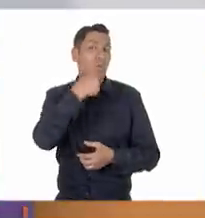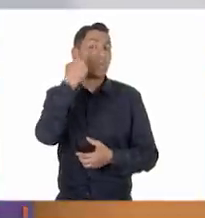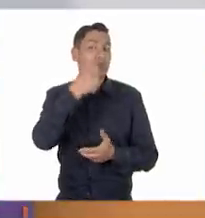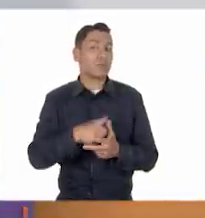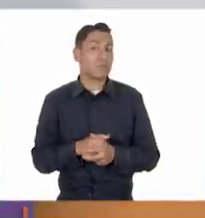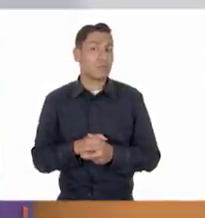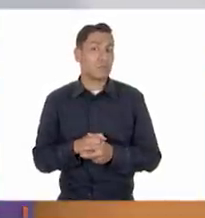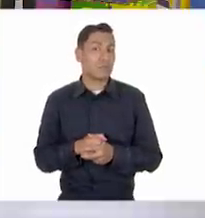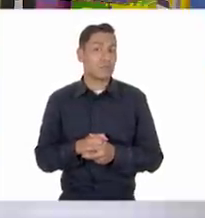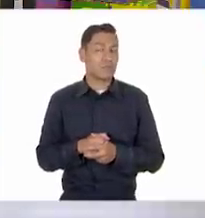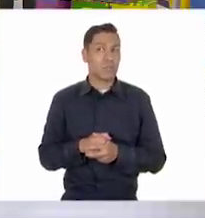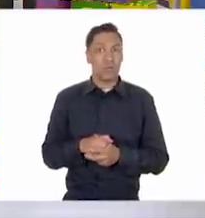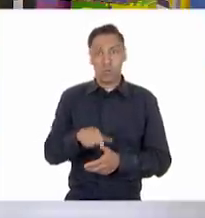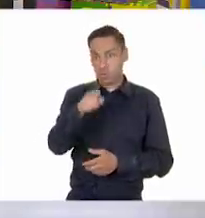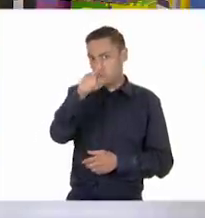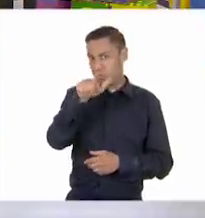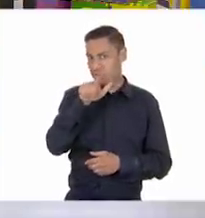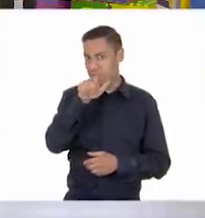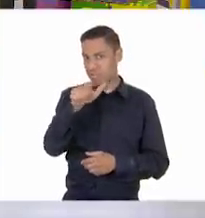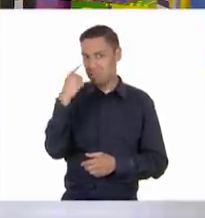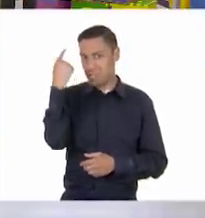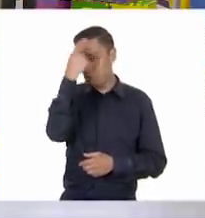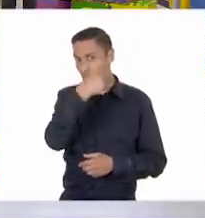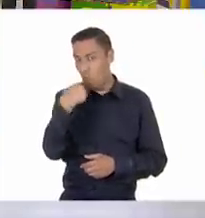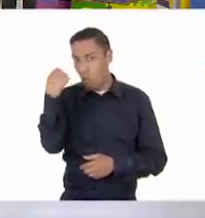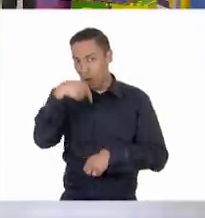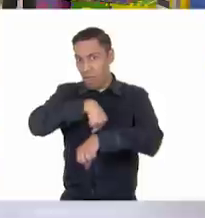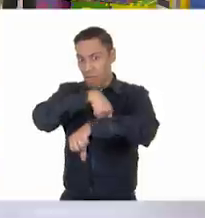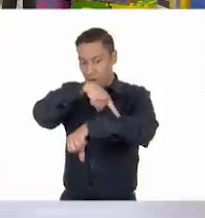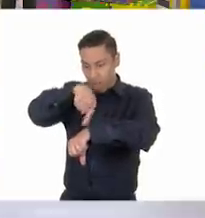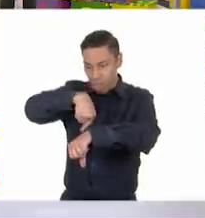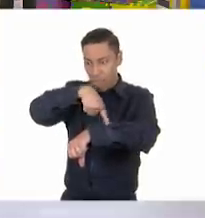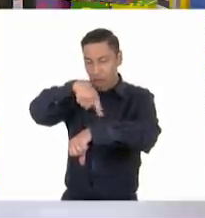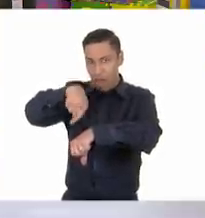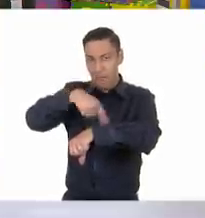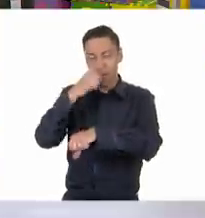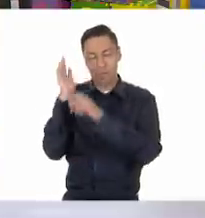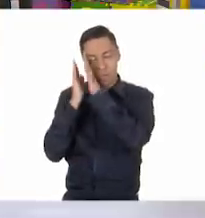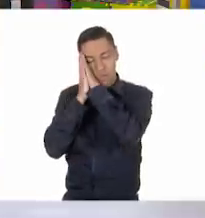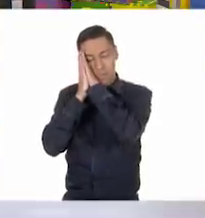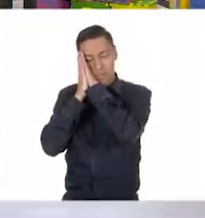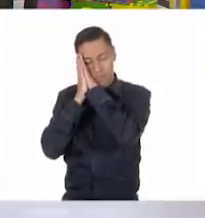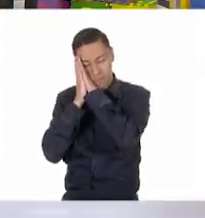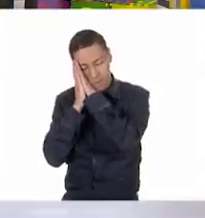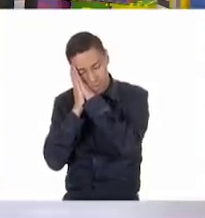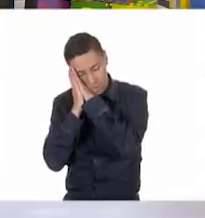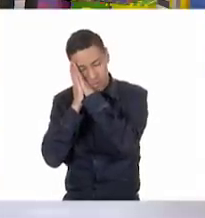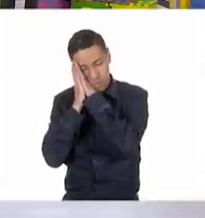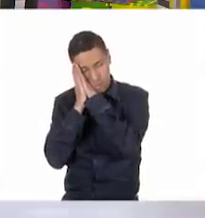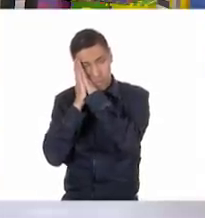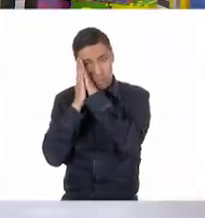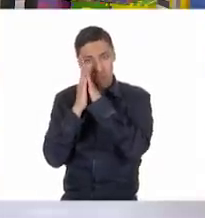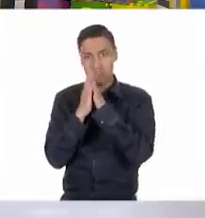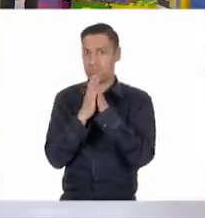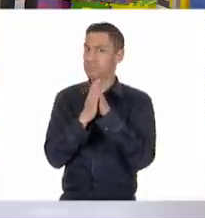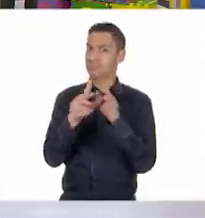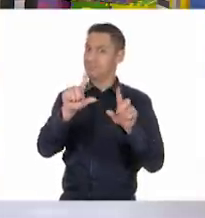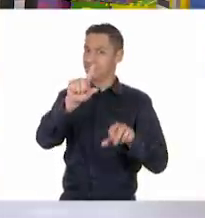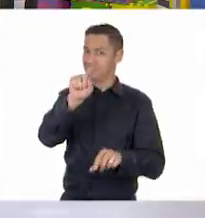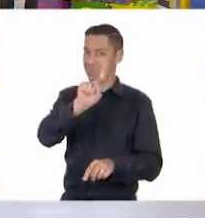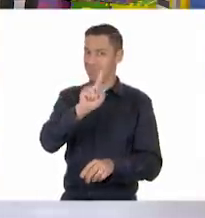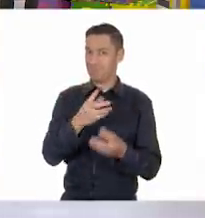horas tú? La verdad es que no, no me lo imagino. Son muchas horas. Imagínate,